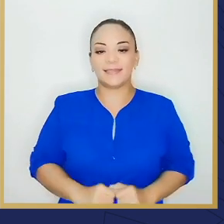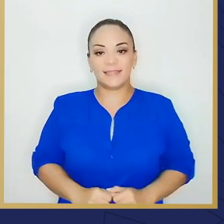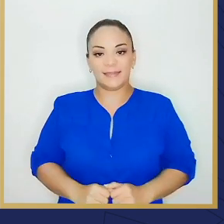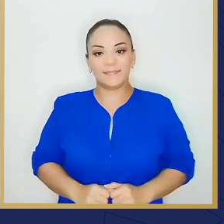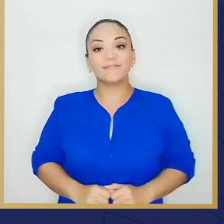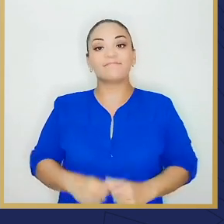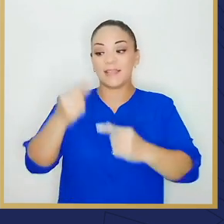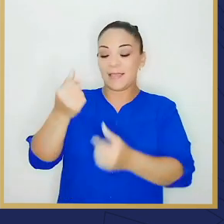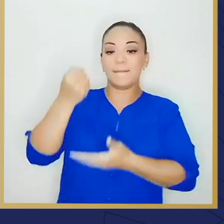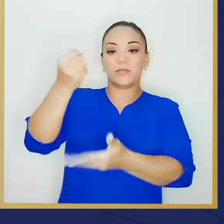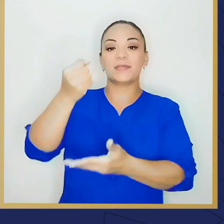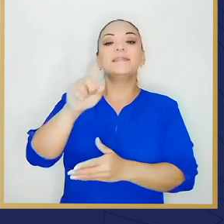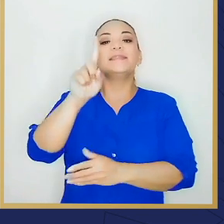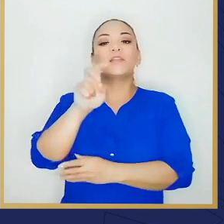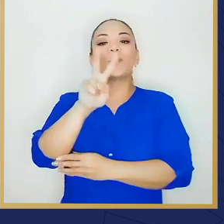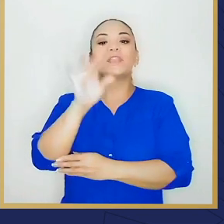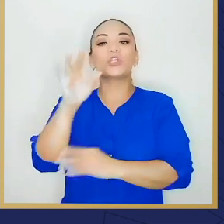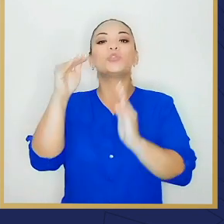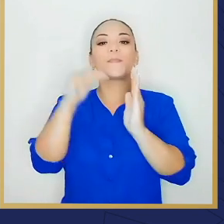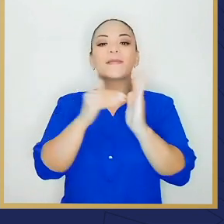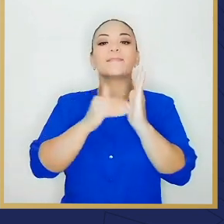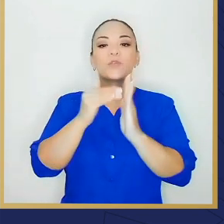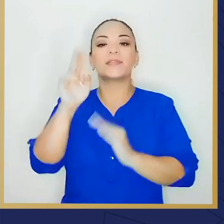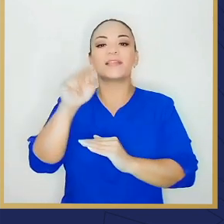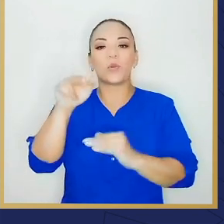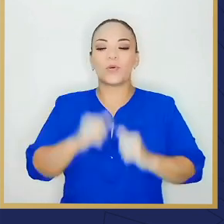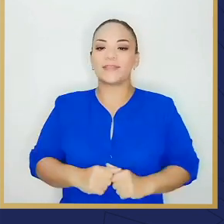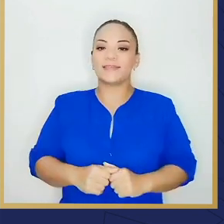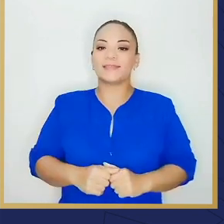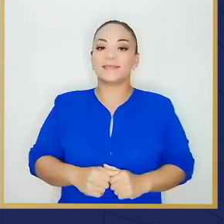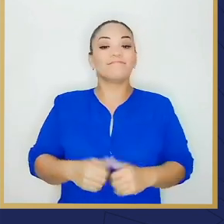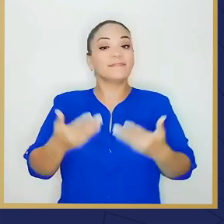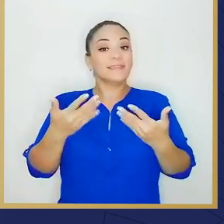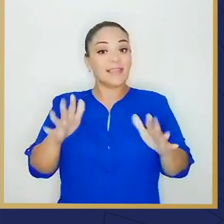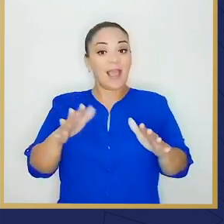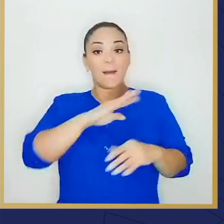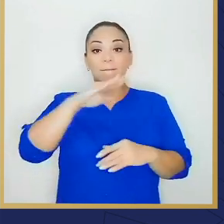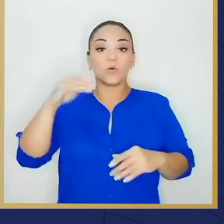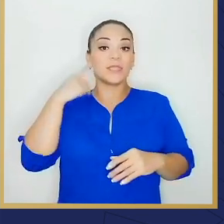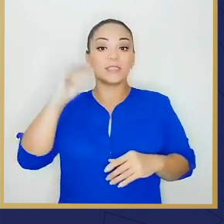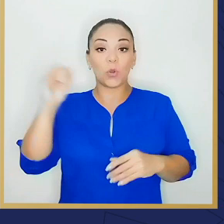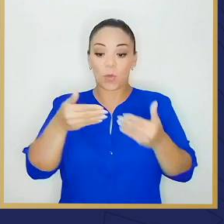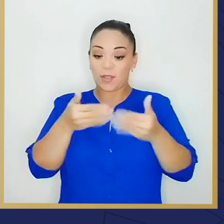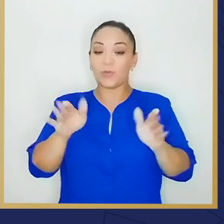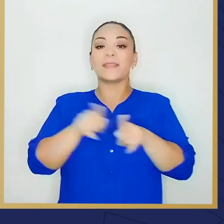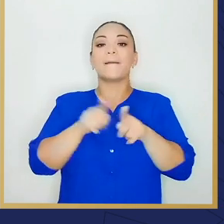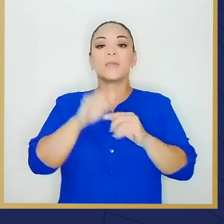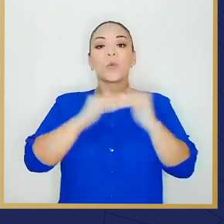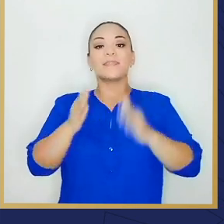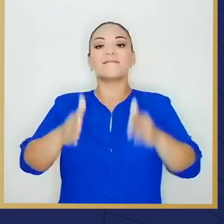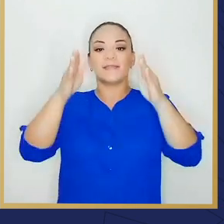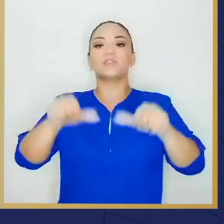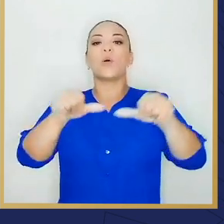una inversión de 128 mil millones de colones. Ya inauguramos aquí, en Montes de Oro, un